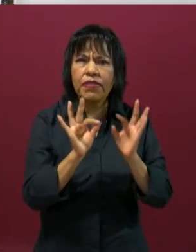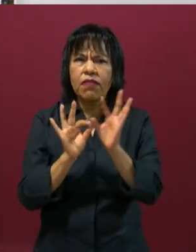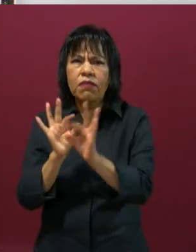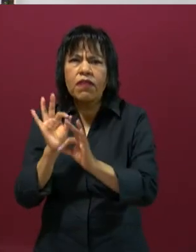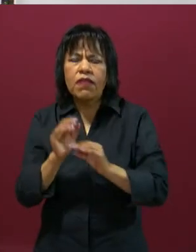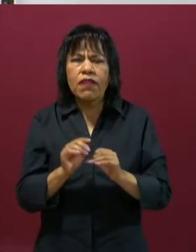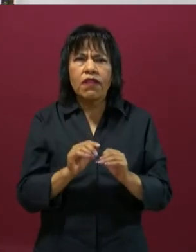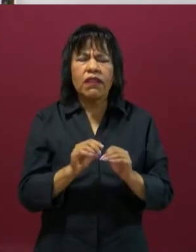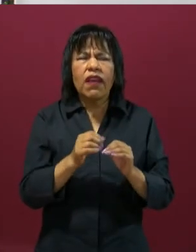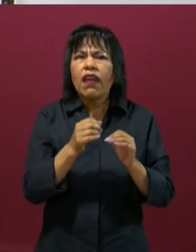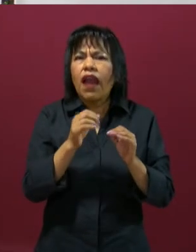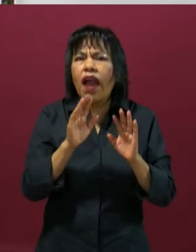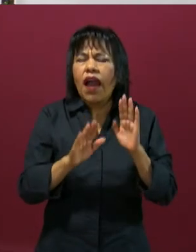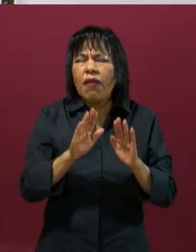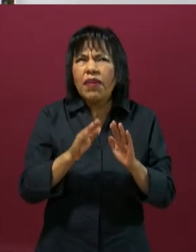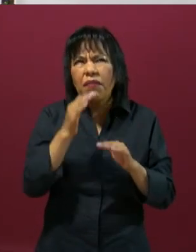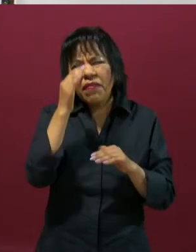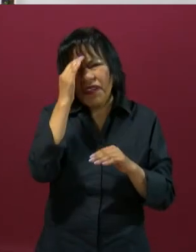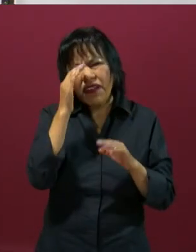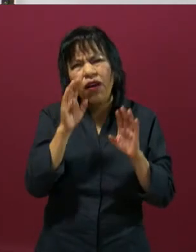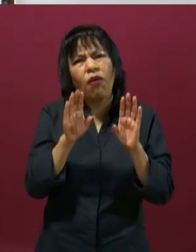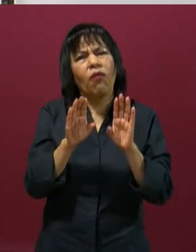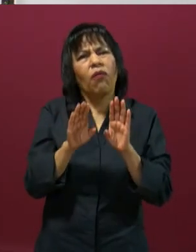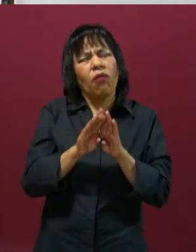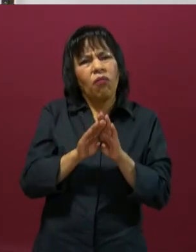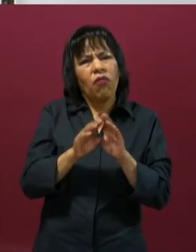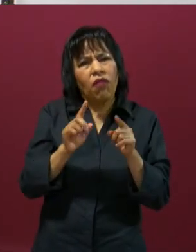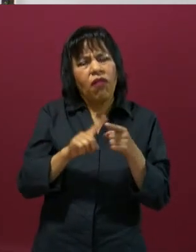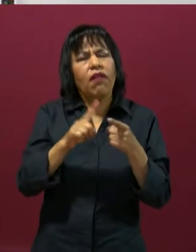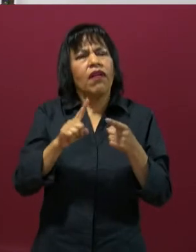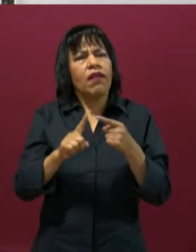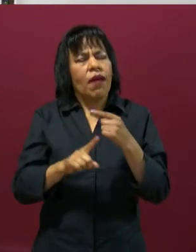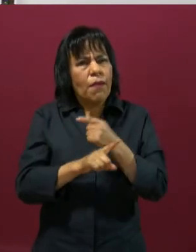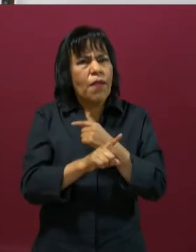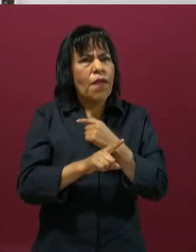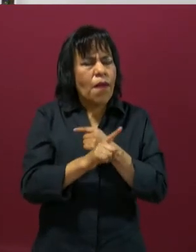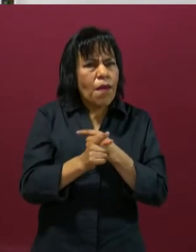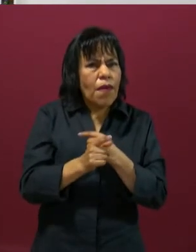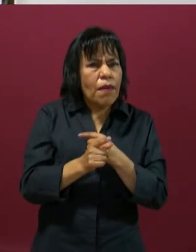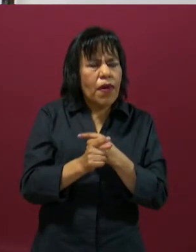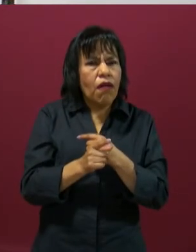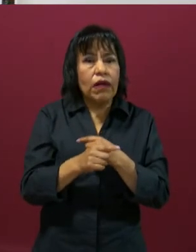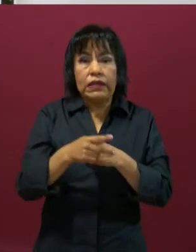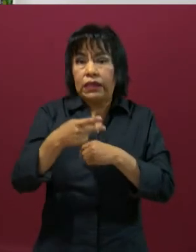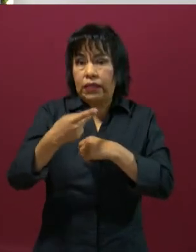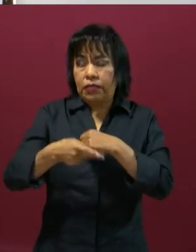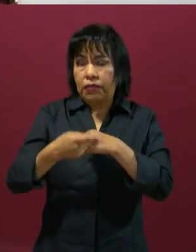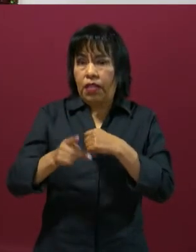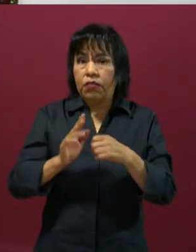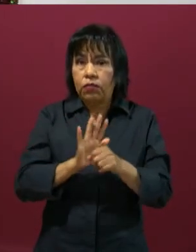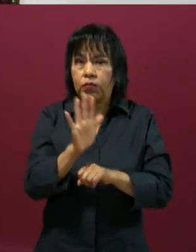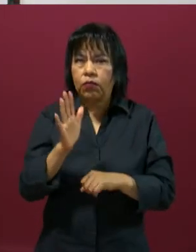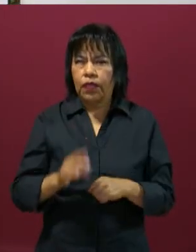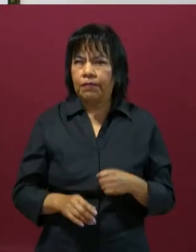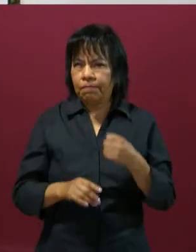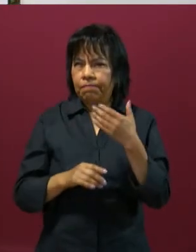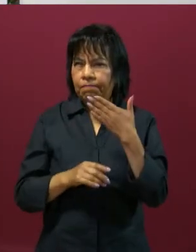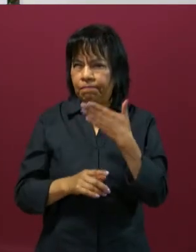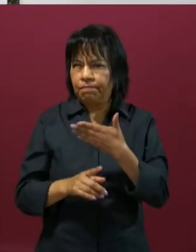¿Qué perderás? ¿A quién y cómo le afecta? ¿Y qué riesgos tiene? Cinco,